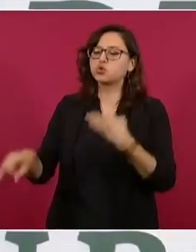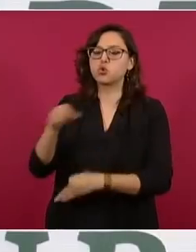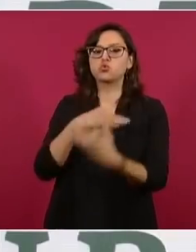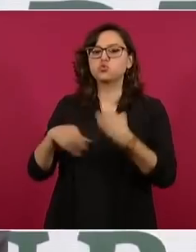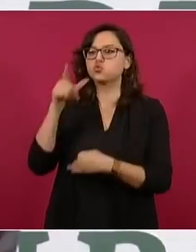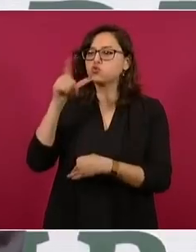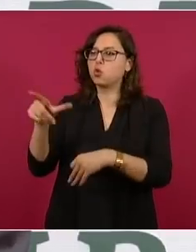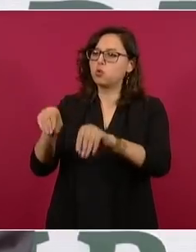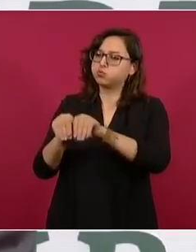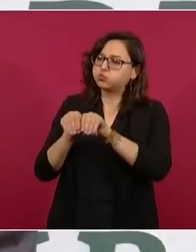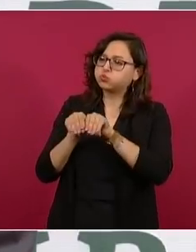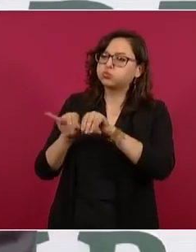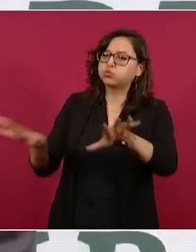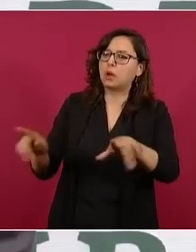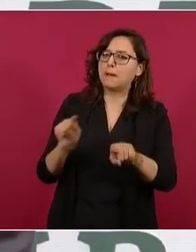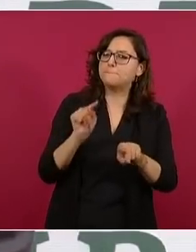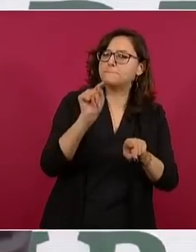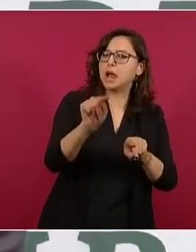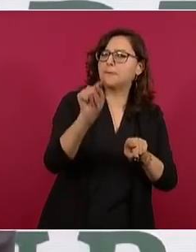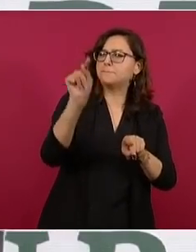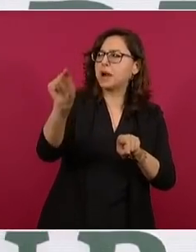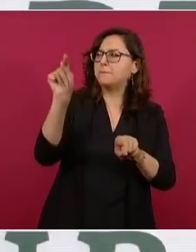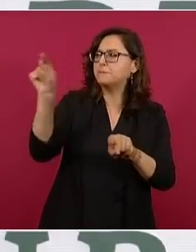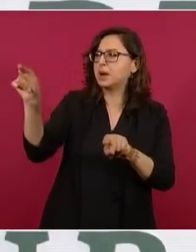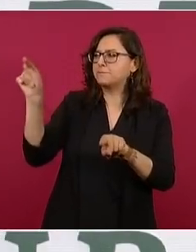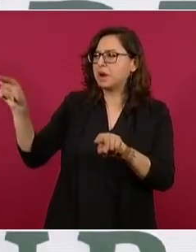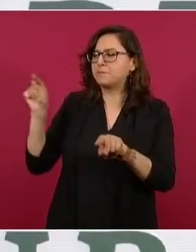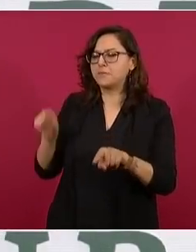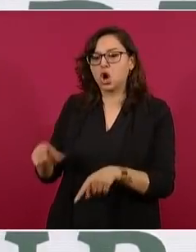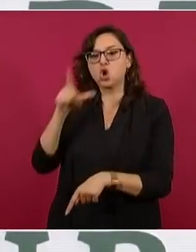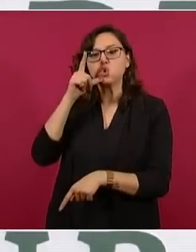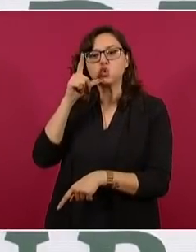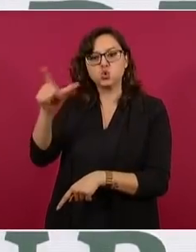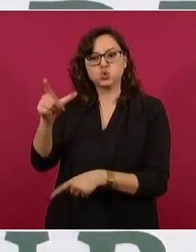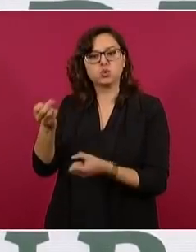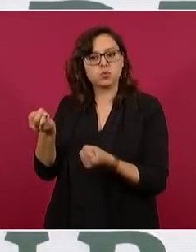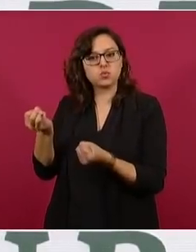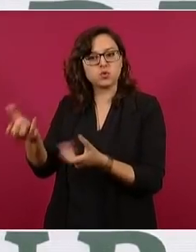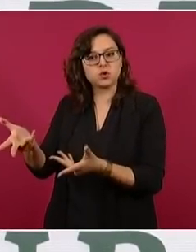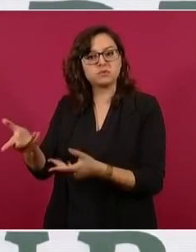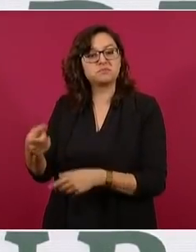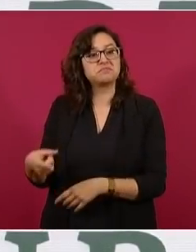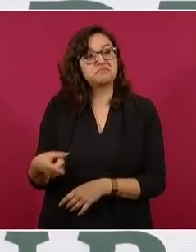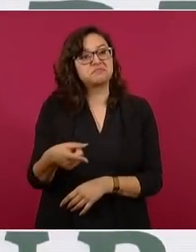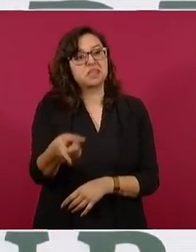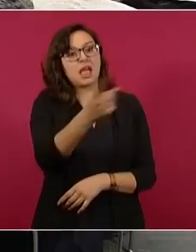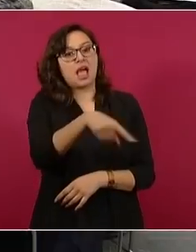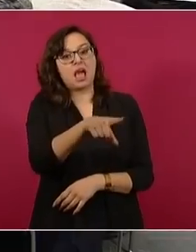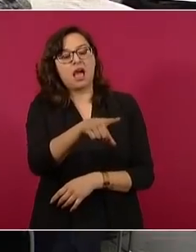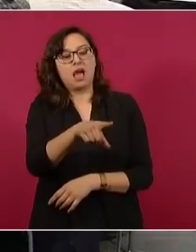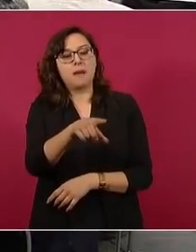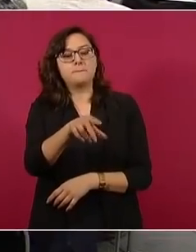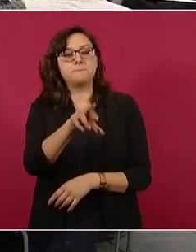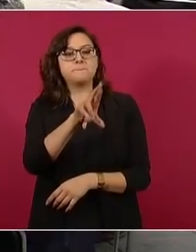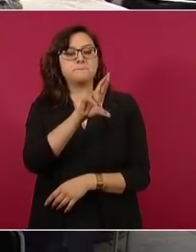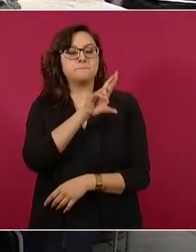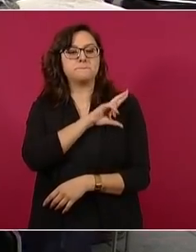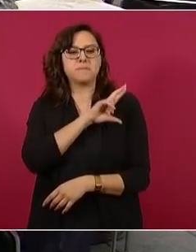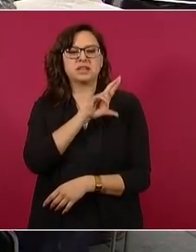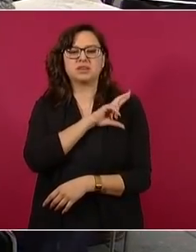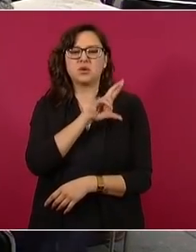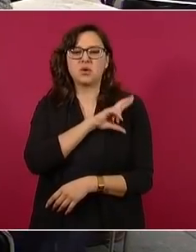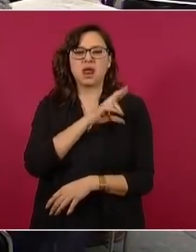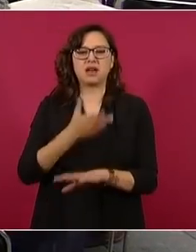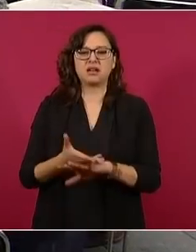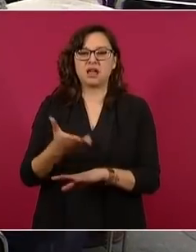Esos lugares y esos hogares que las empresas privadas, que a las empresas